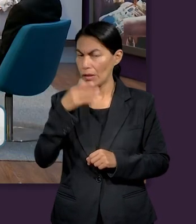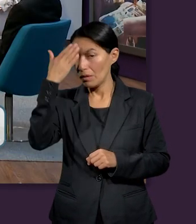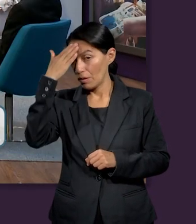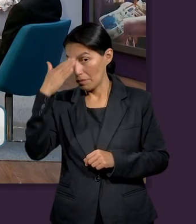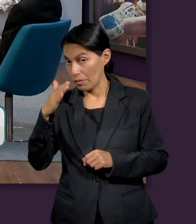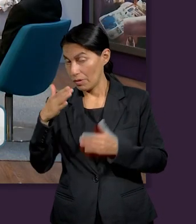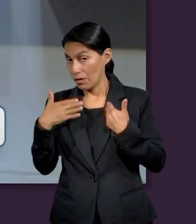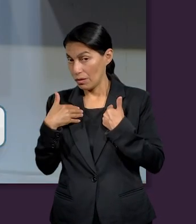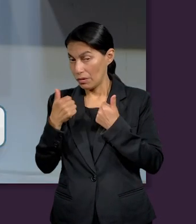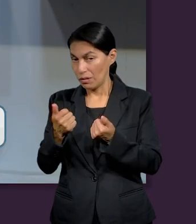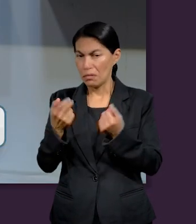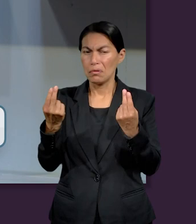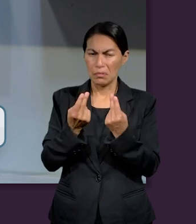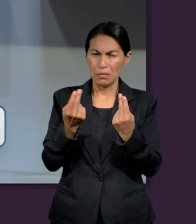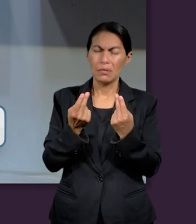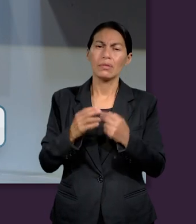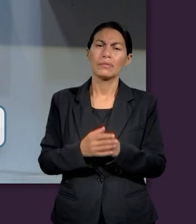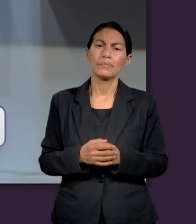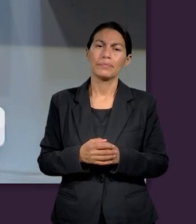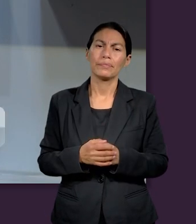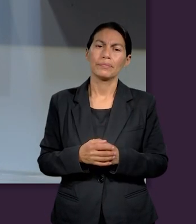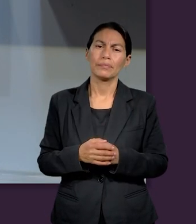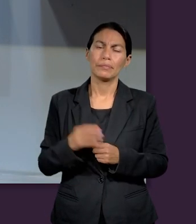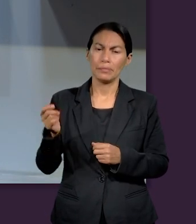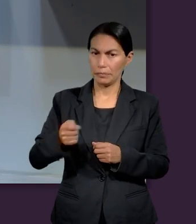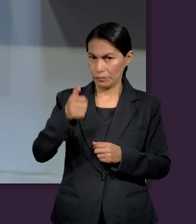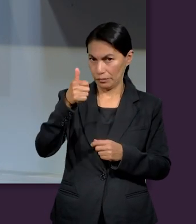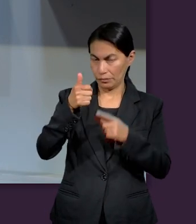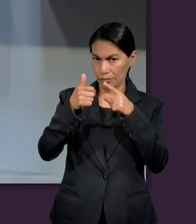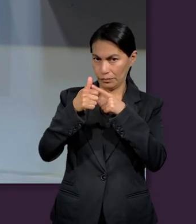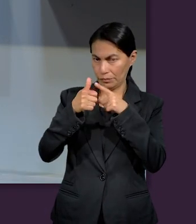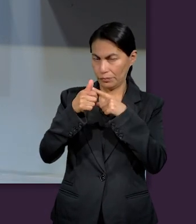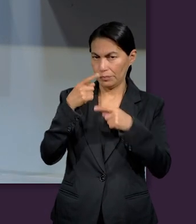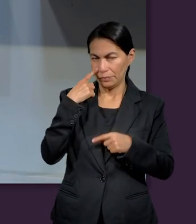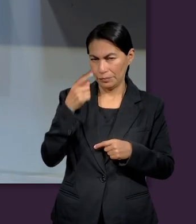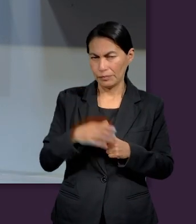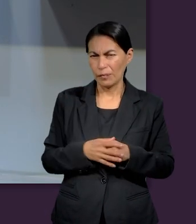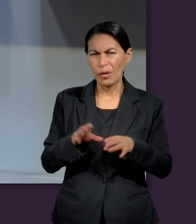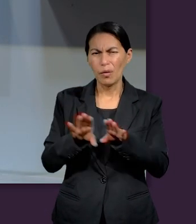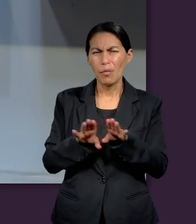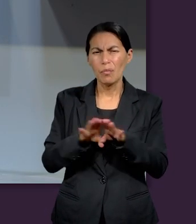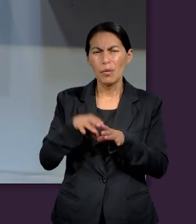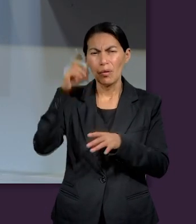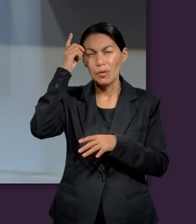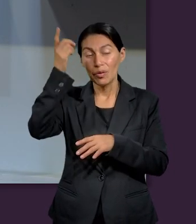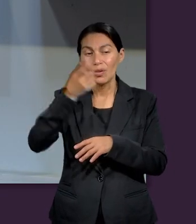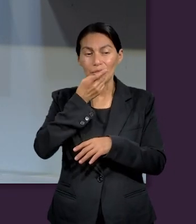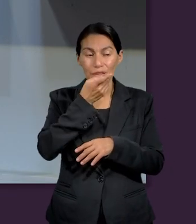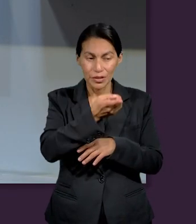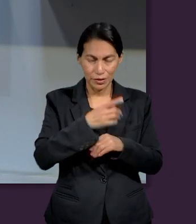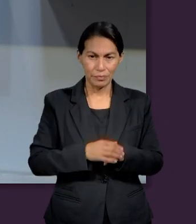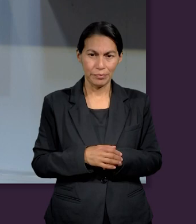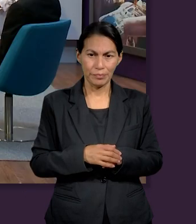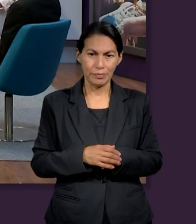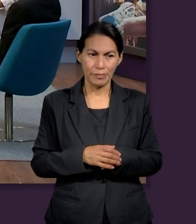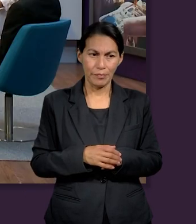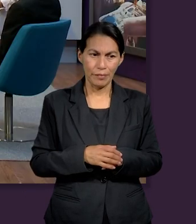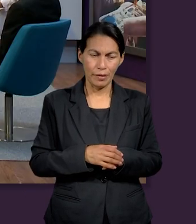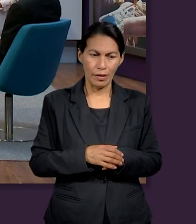cuáles eran las necesidades primero veamos lo que Dios dice acerca de Job